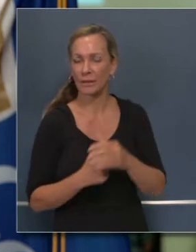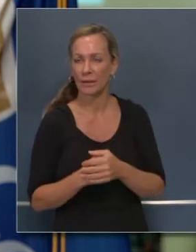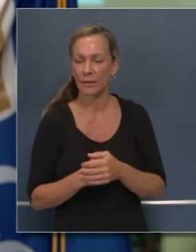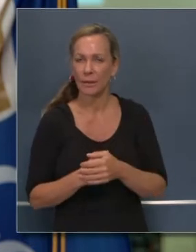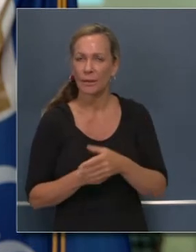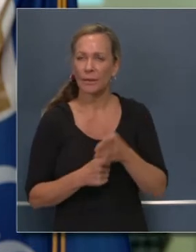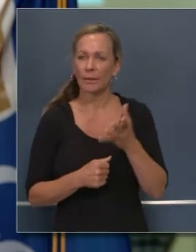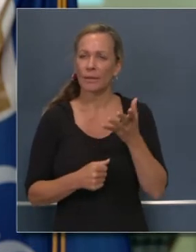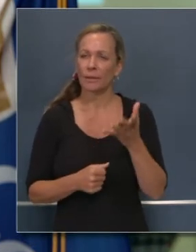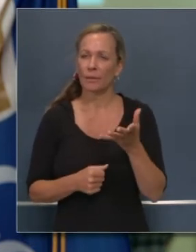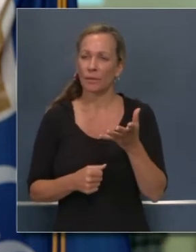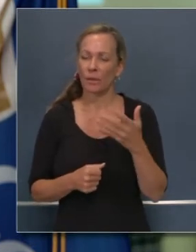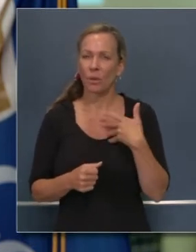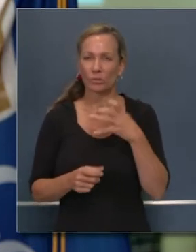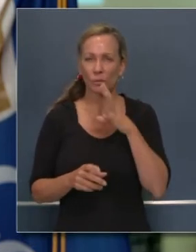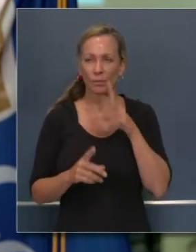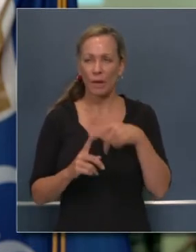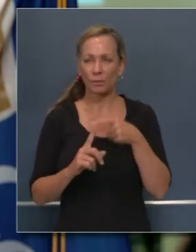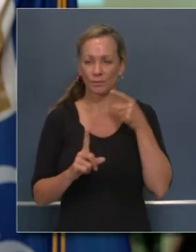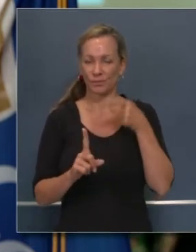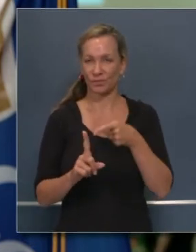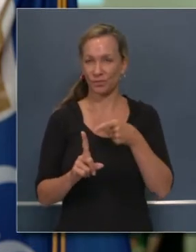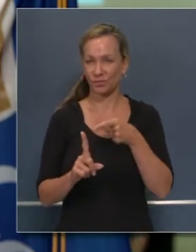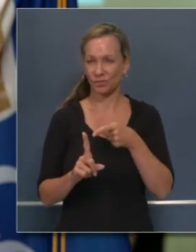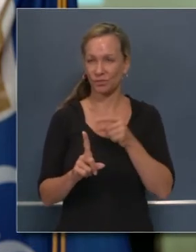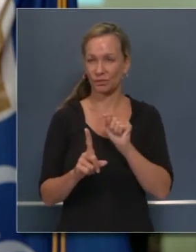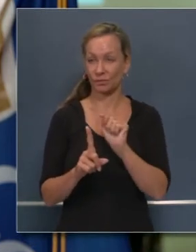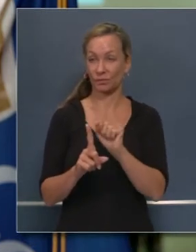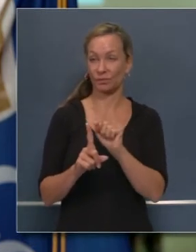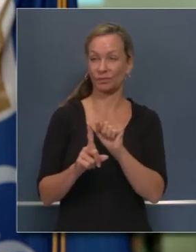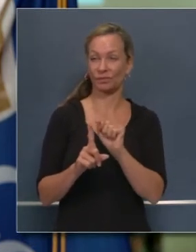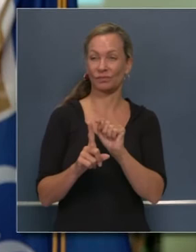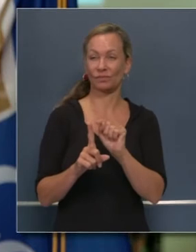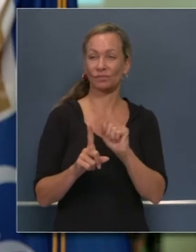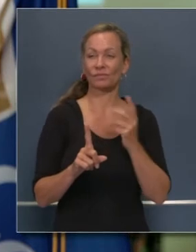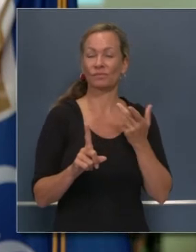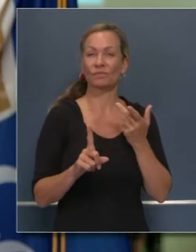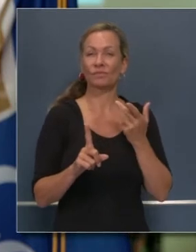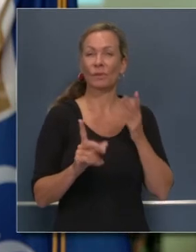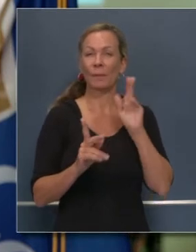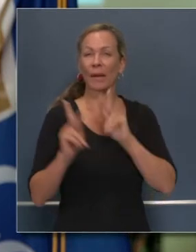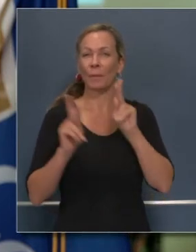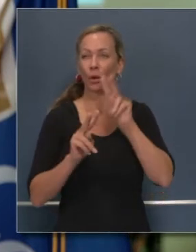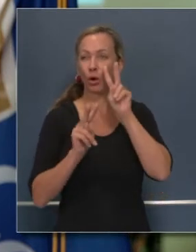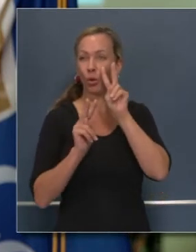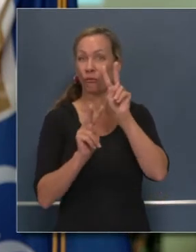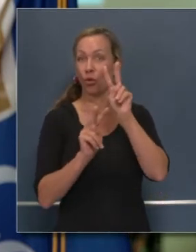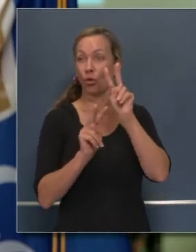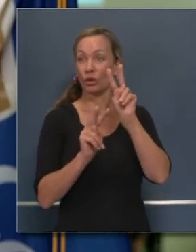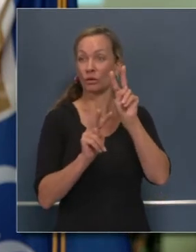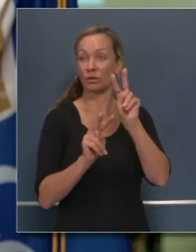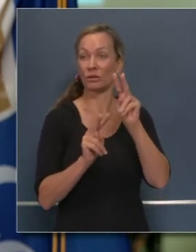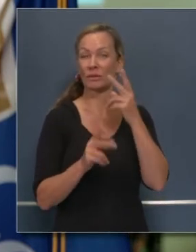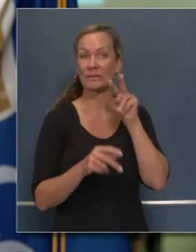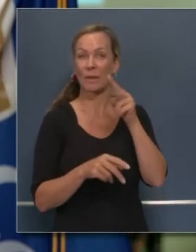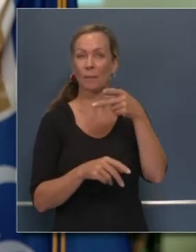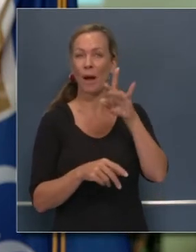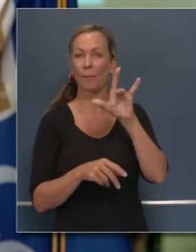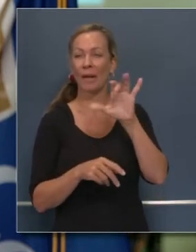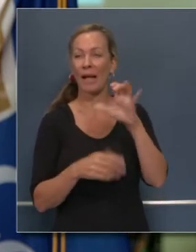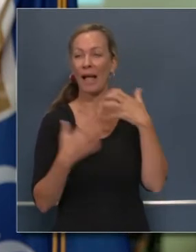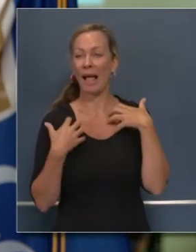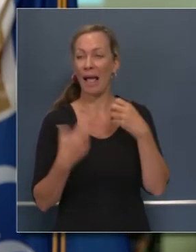cuál va a ser la guía para volver a abrir. Muchas personas están pendientes. Dijo usted que iban a